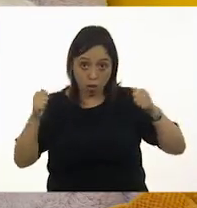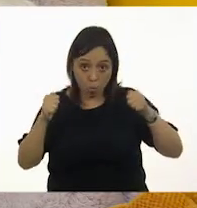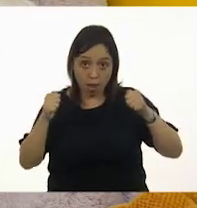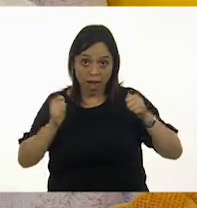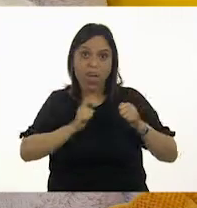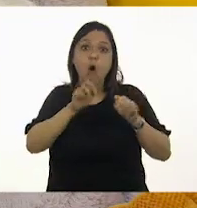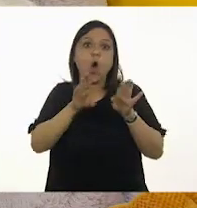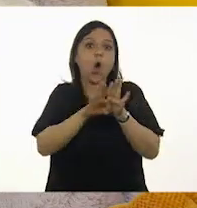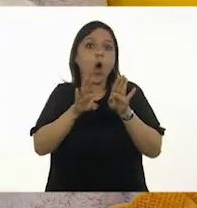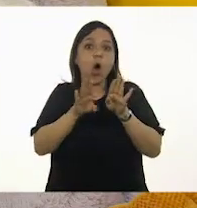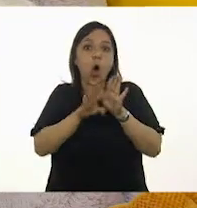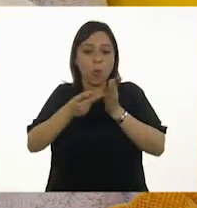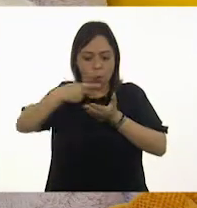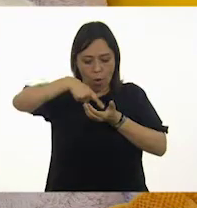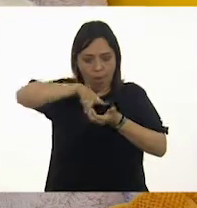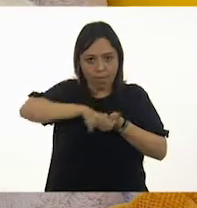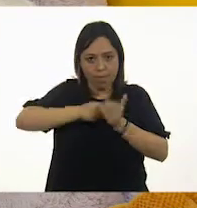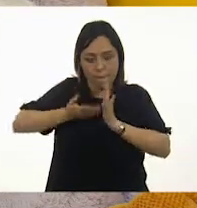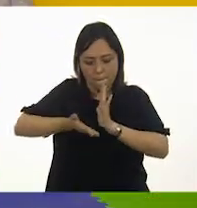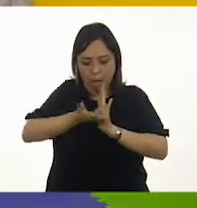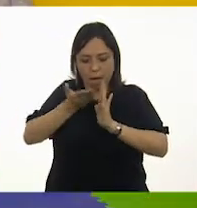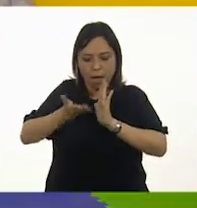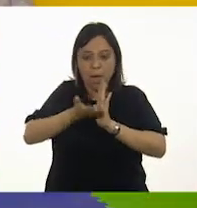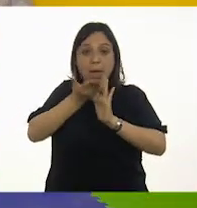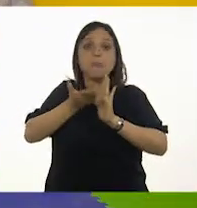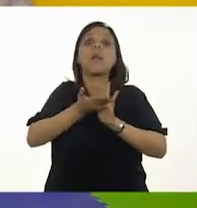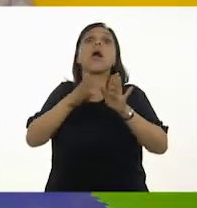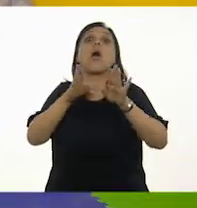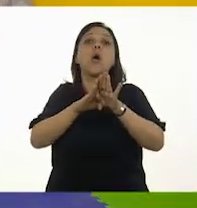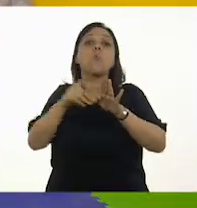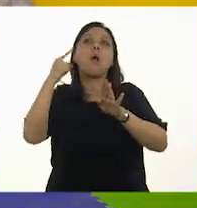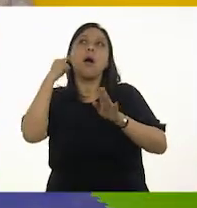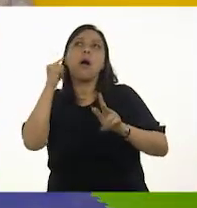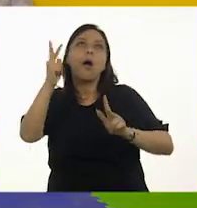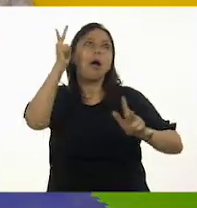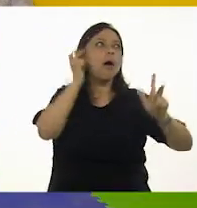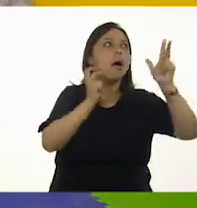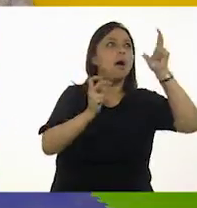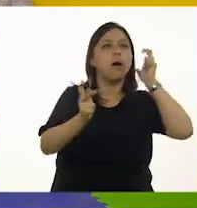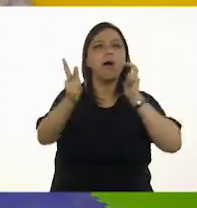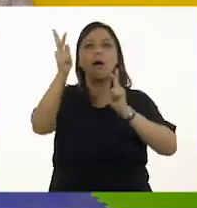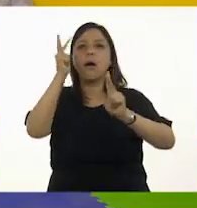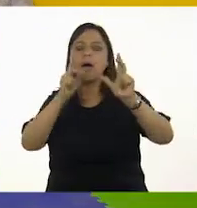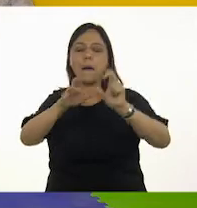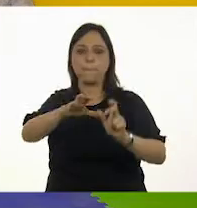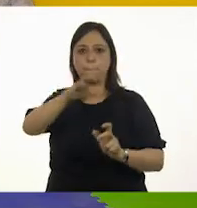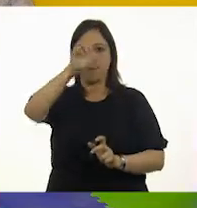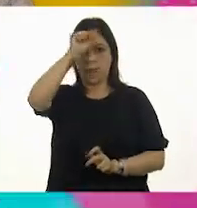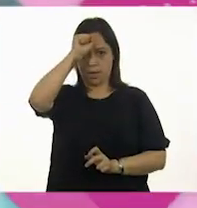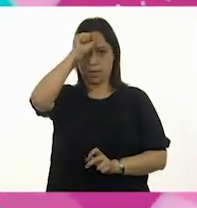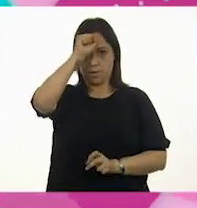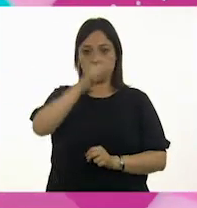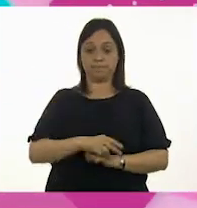totalmente mediante lo que se está escuchando. Para muestra, veamos el siguiente video.